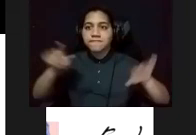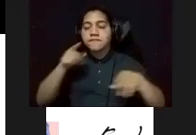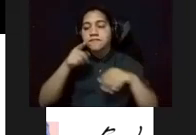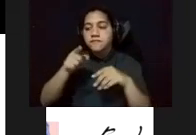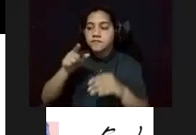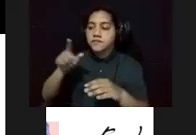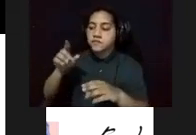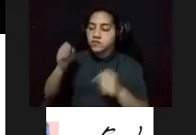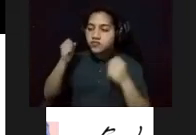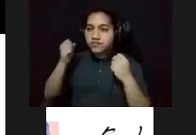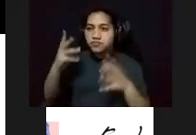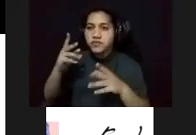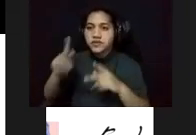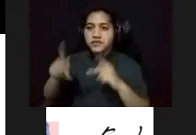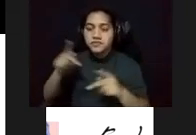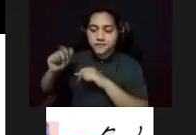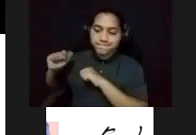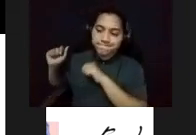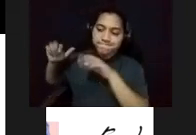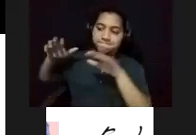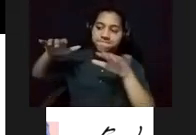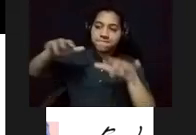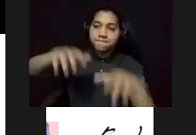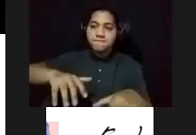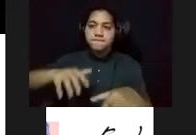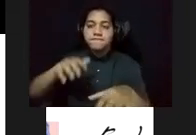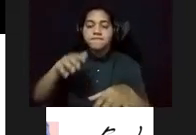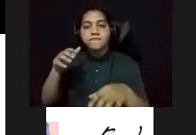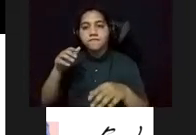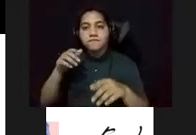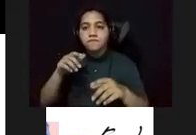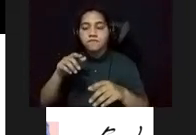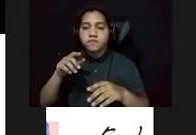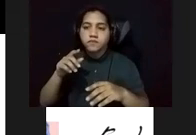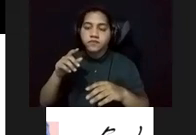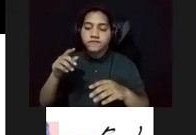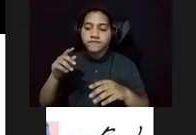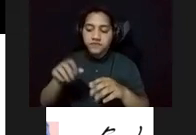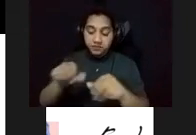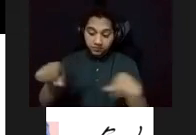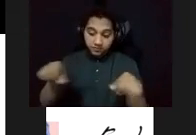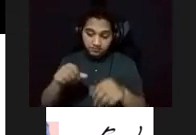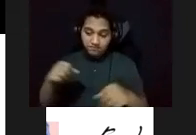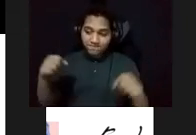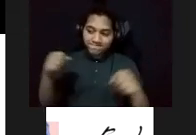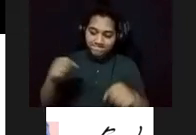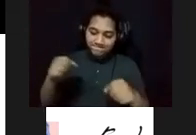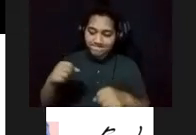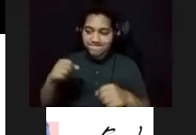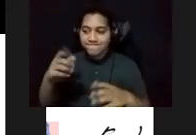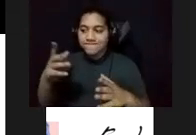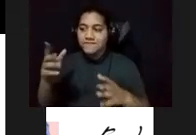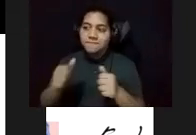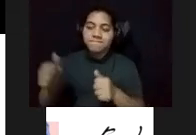de miles de personas. Dentro de este marco, los sujetos luchaban por su primacía en la memoria colectiva.